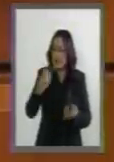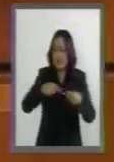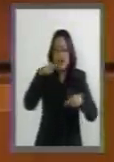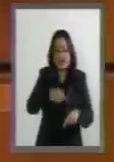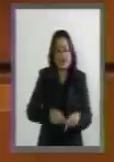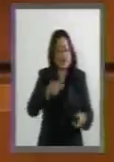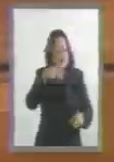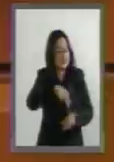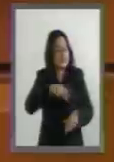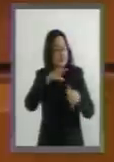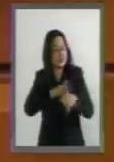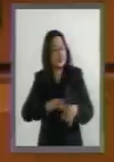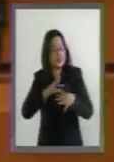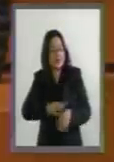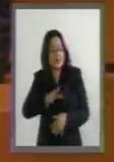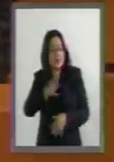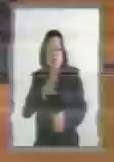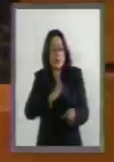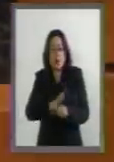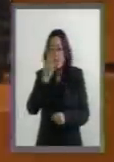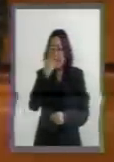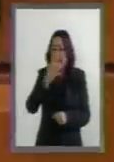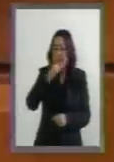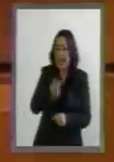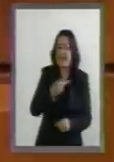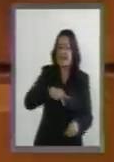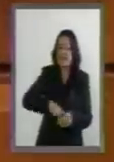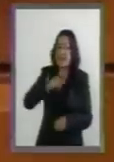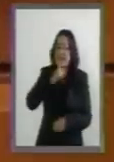a decir con una desvergüenza increíble,